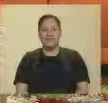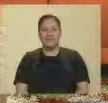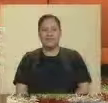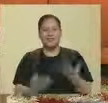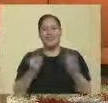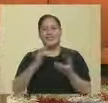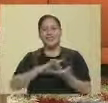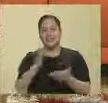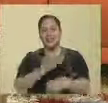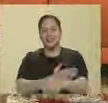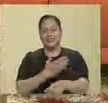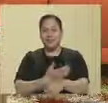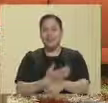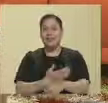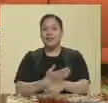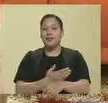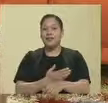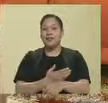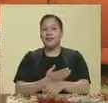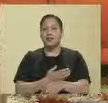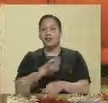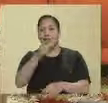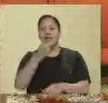Muchas gracias compañeros, a ver otra vez el efecto.